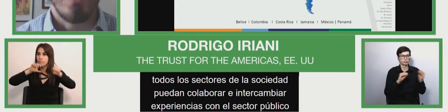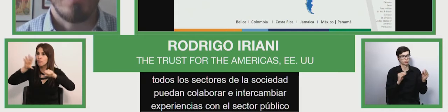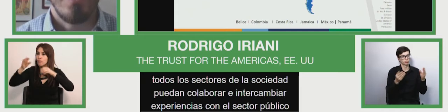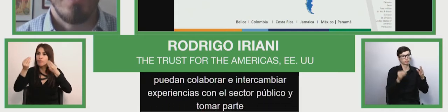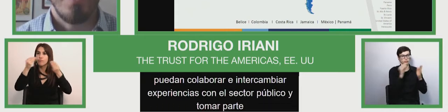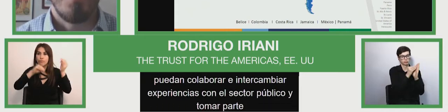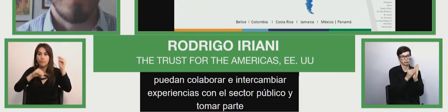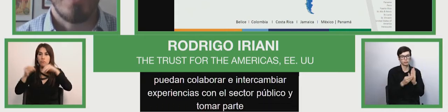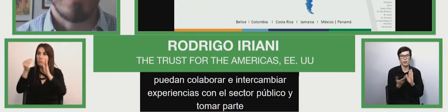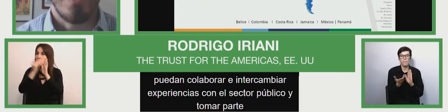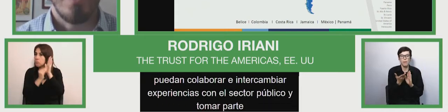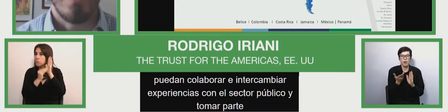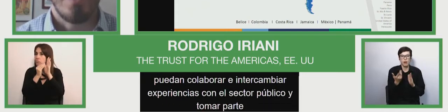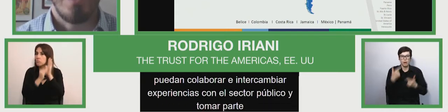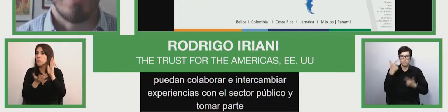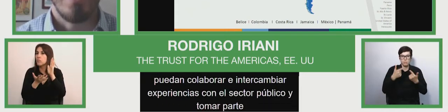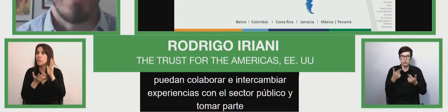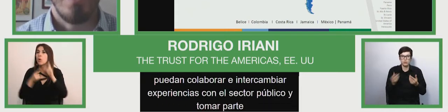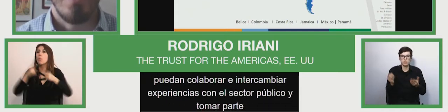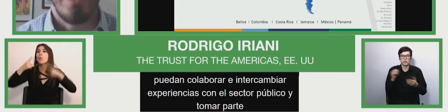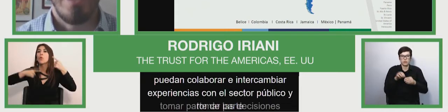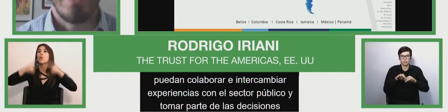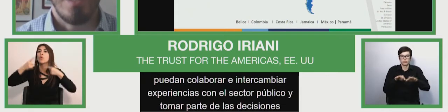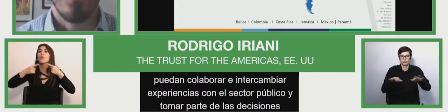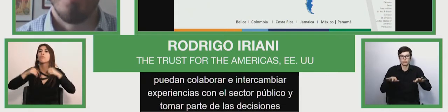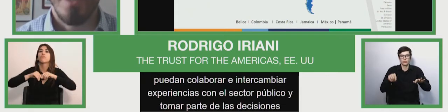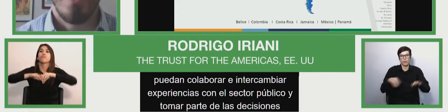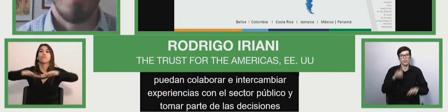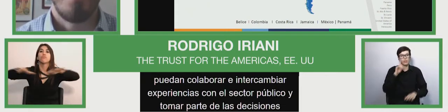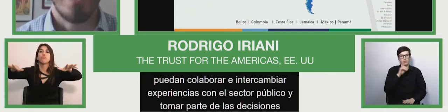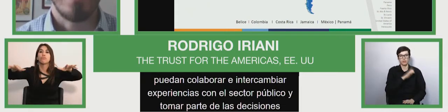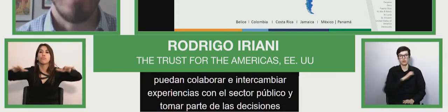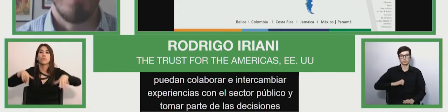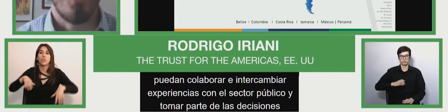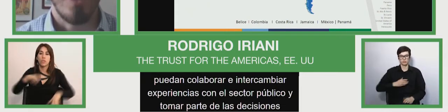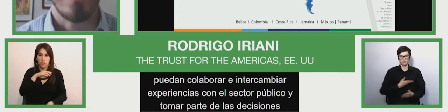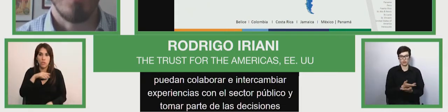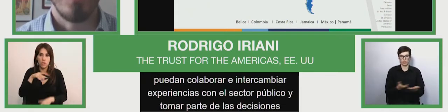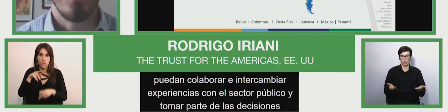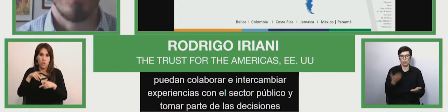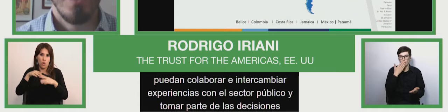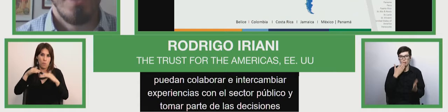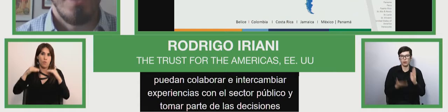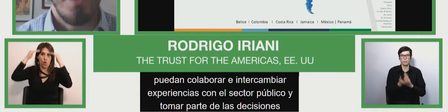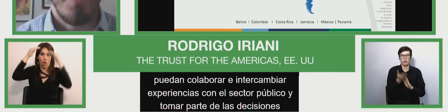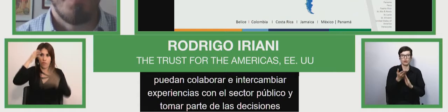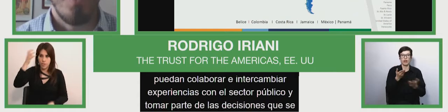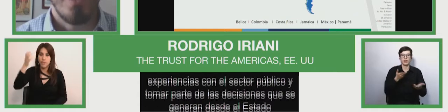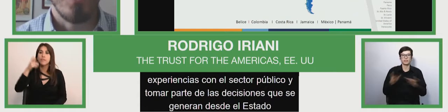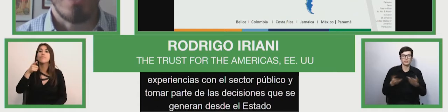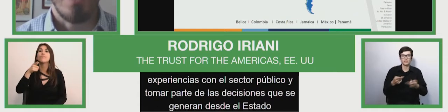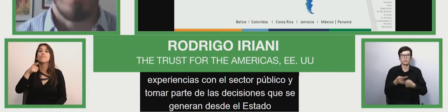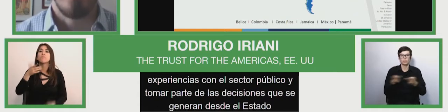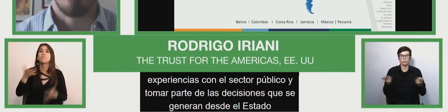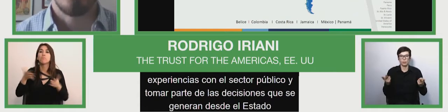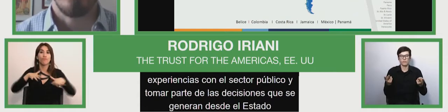decisiones que se generan desde el Estado para así mejorar servicios públicos a través de la innovación.